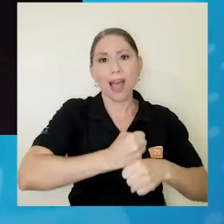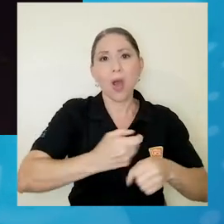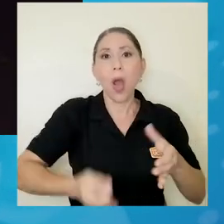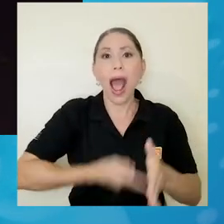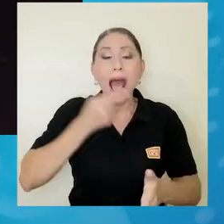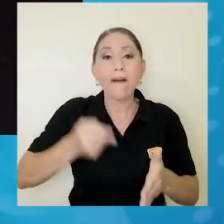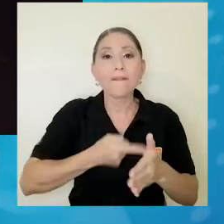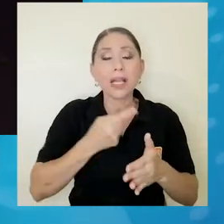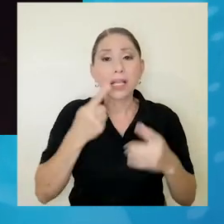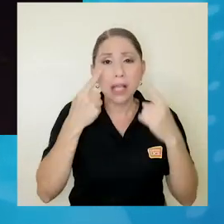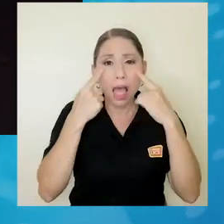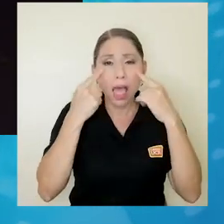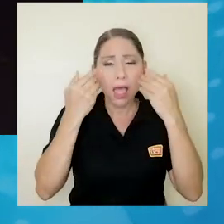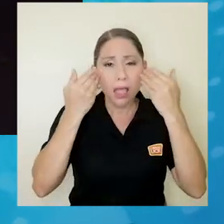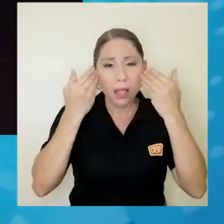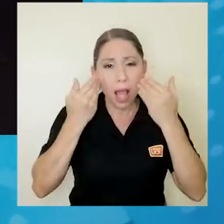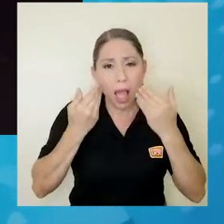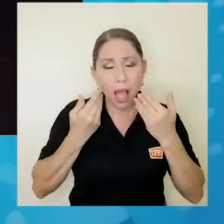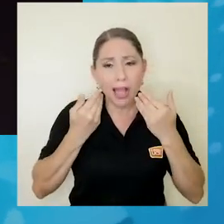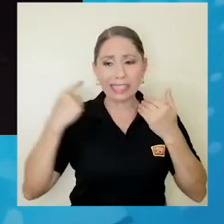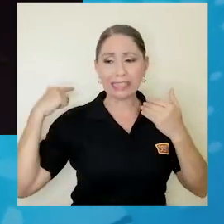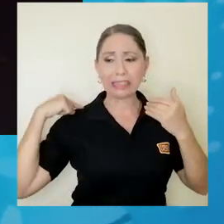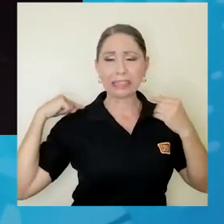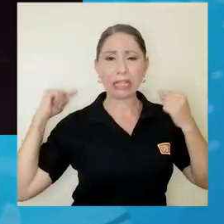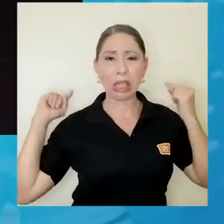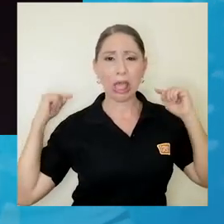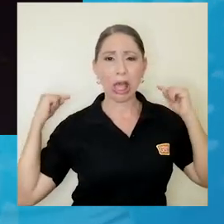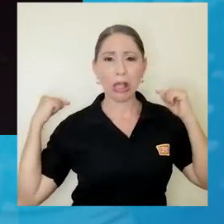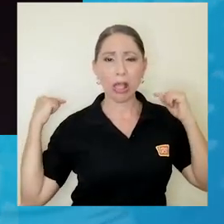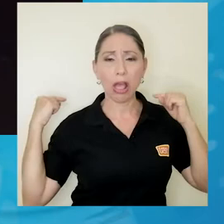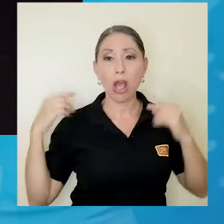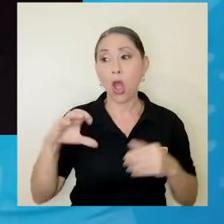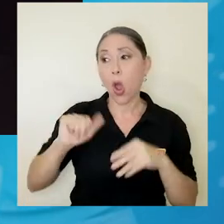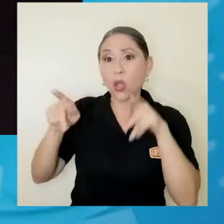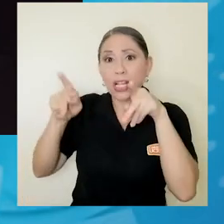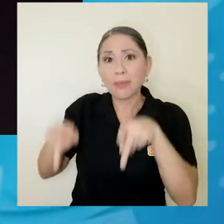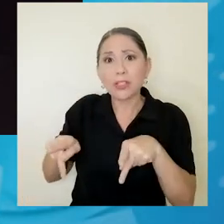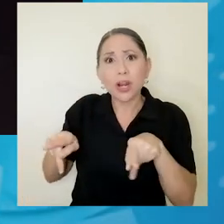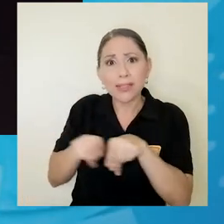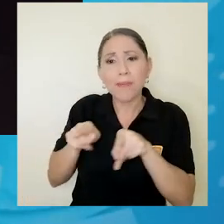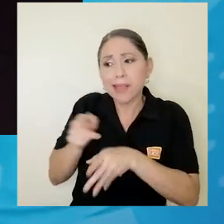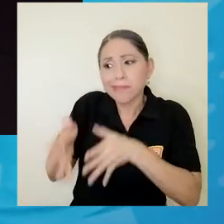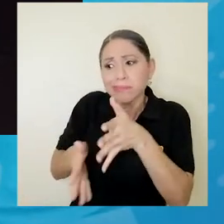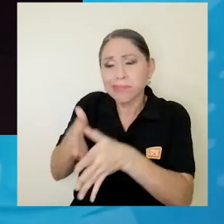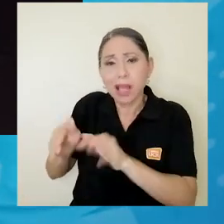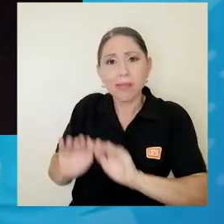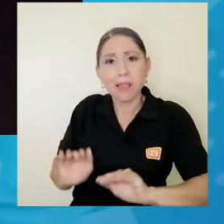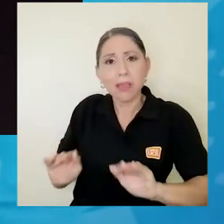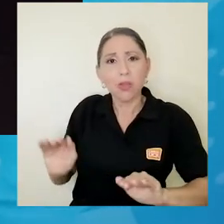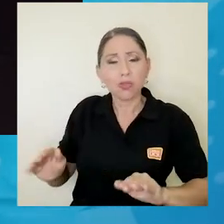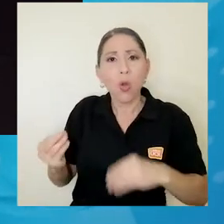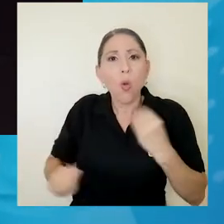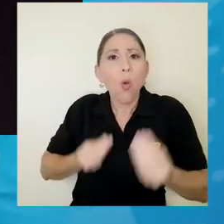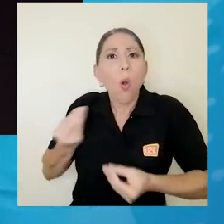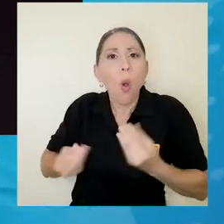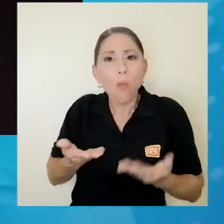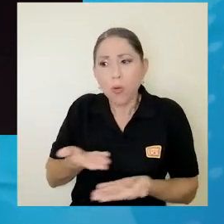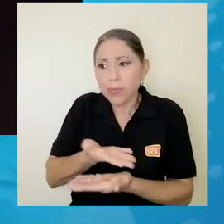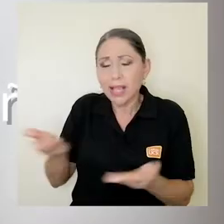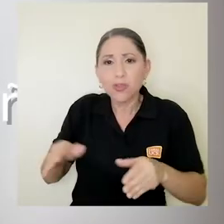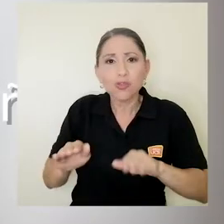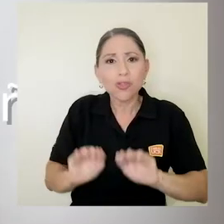dolor en la espalda baja. Otras personas tienen niños en sus casas también, bueno, cómo mantener a esos niños y niñas activos.